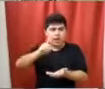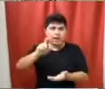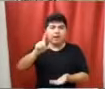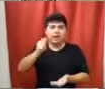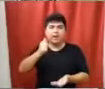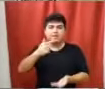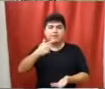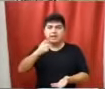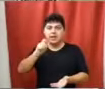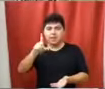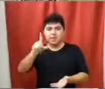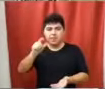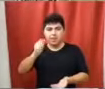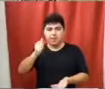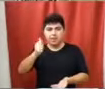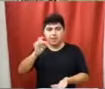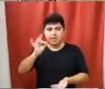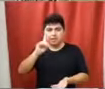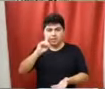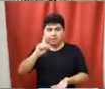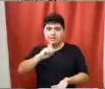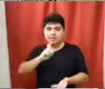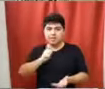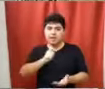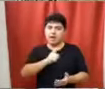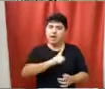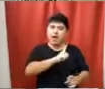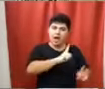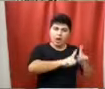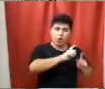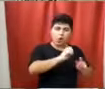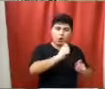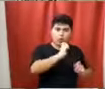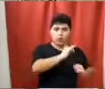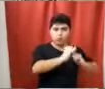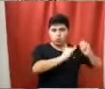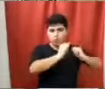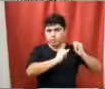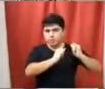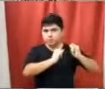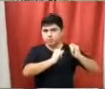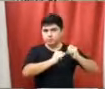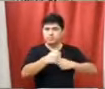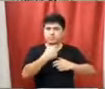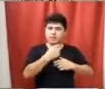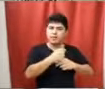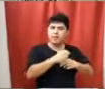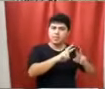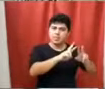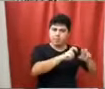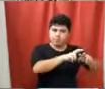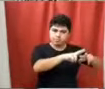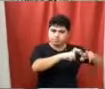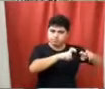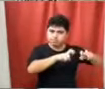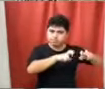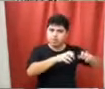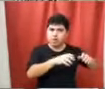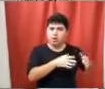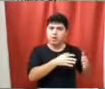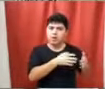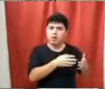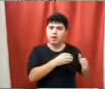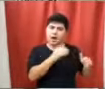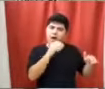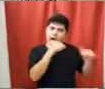La Saladita, según las versiones periodísticas locales. Visto y analizado el tema de referencia, la comisión sugiere el pase a